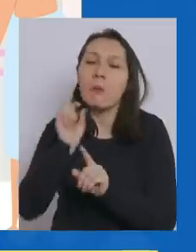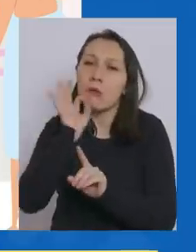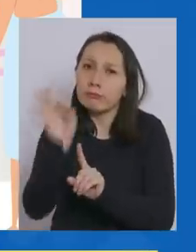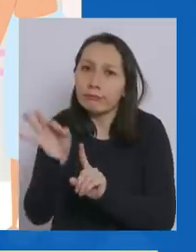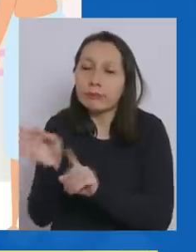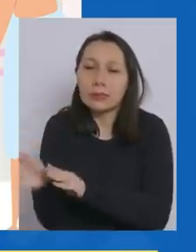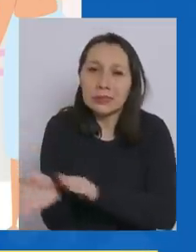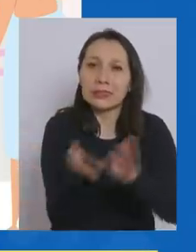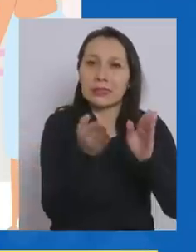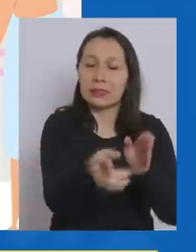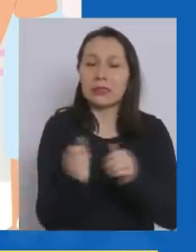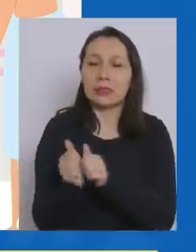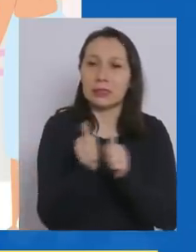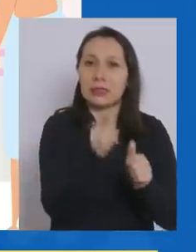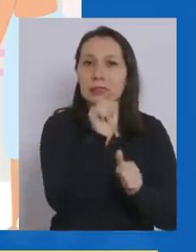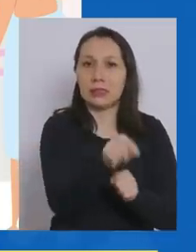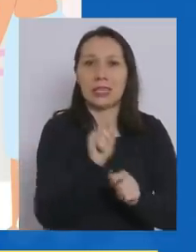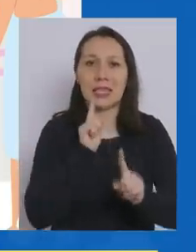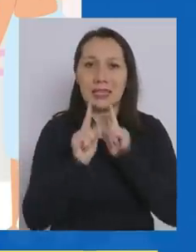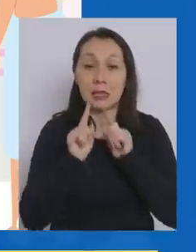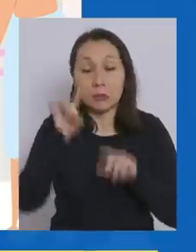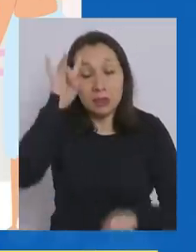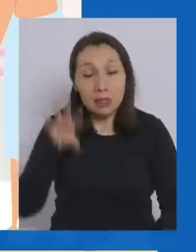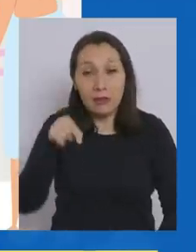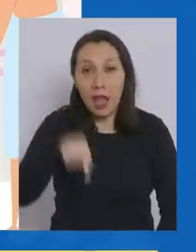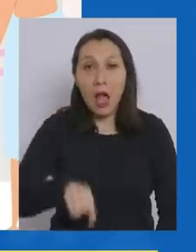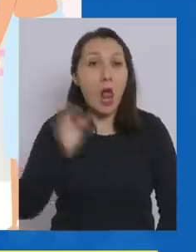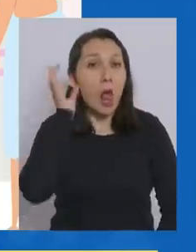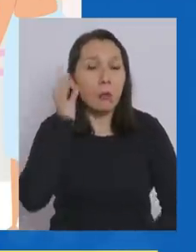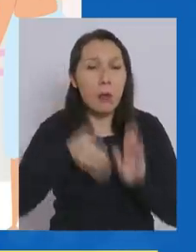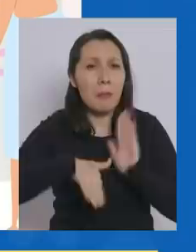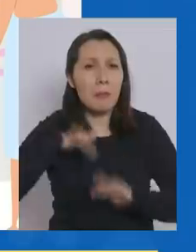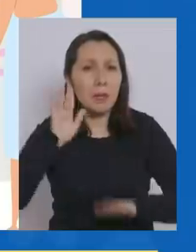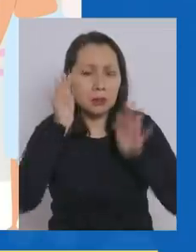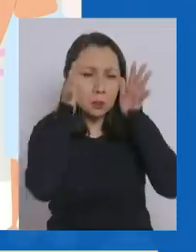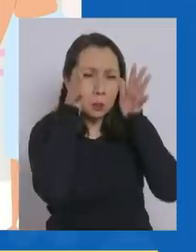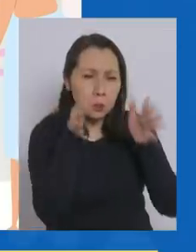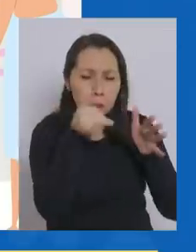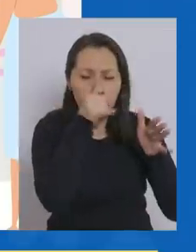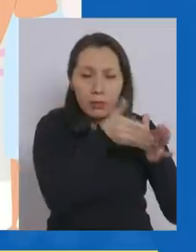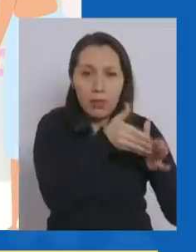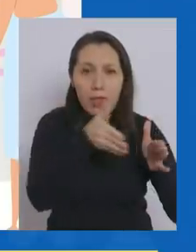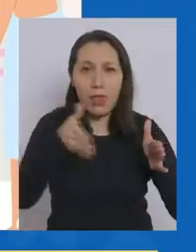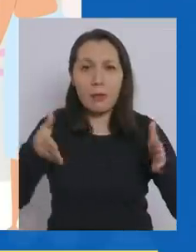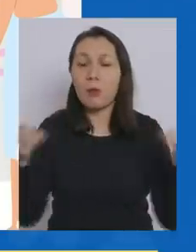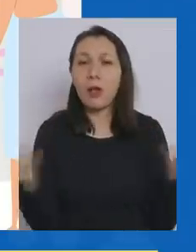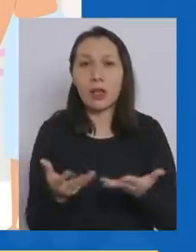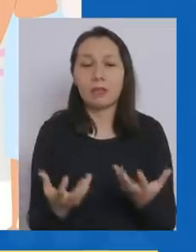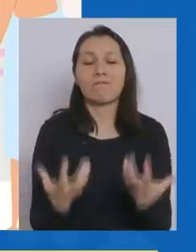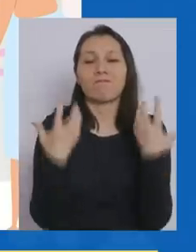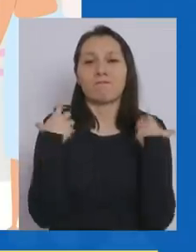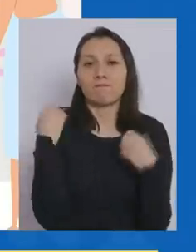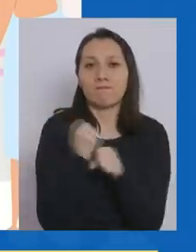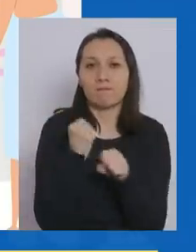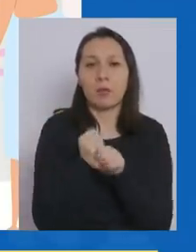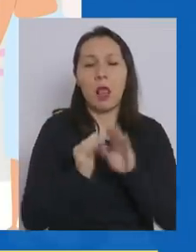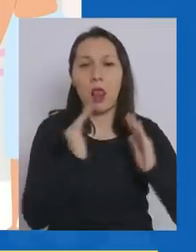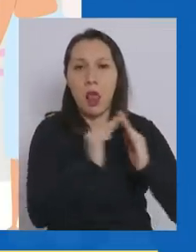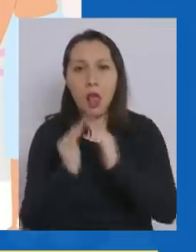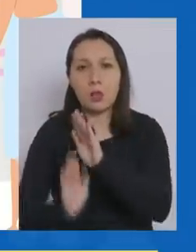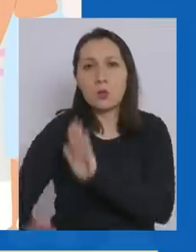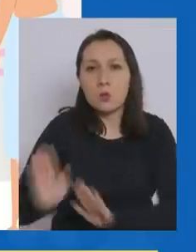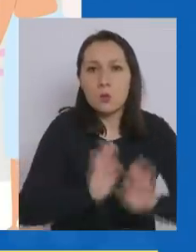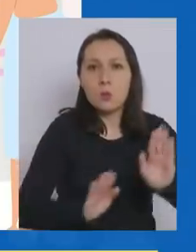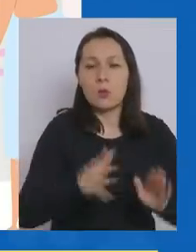a hacerse este examen. Hoy día sabemos que las mujeres se han dedicado principalmente en este período a las tareas domésticas, a